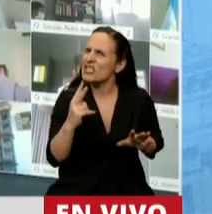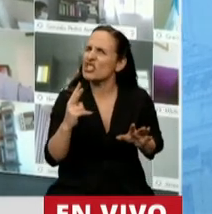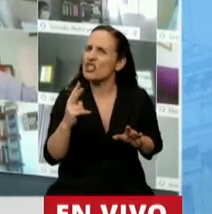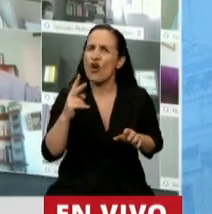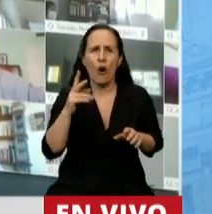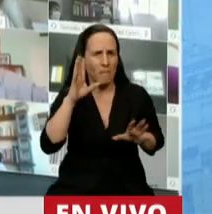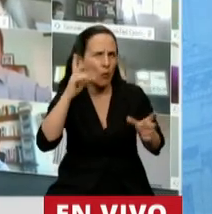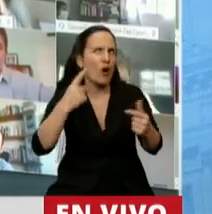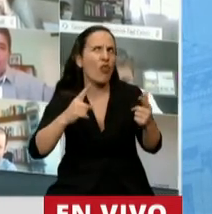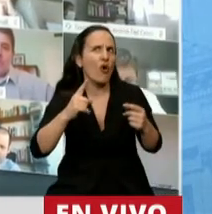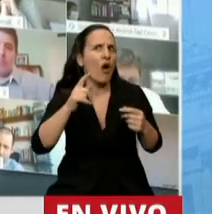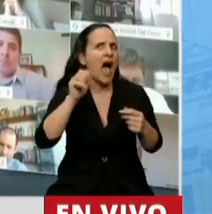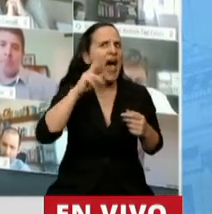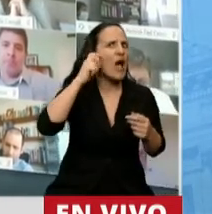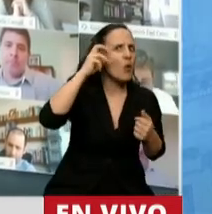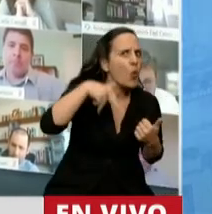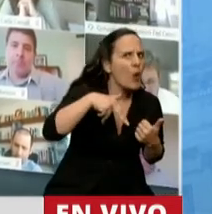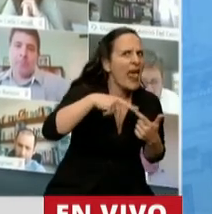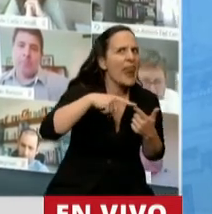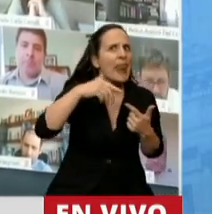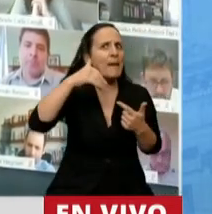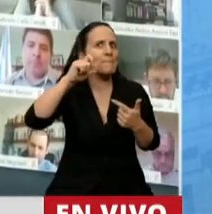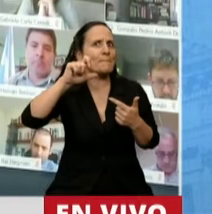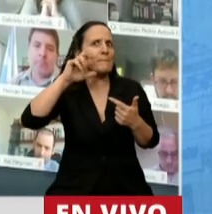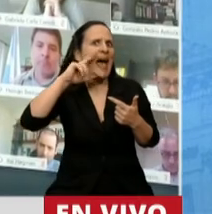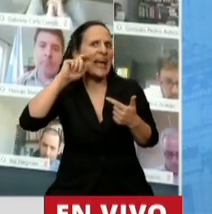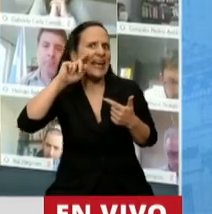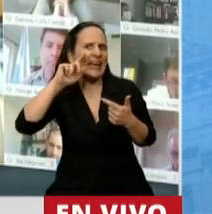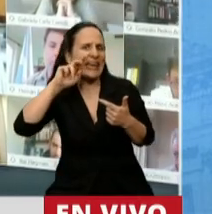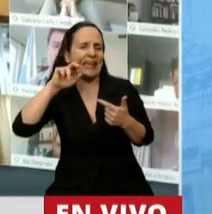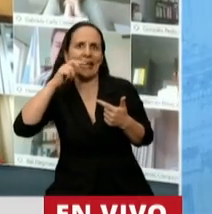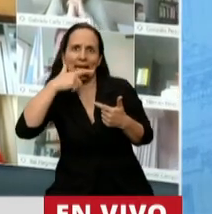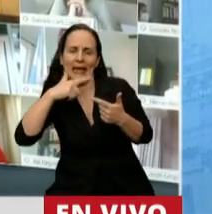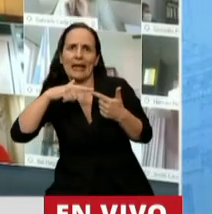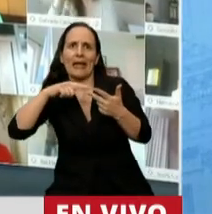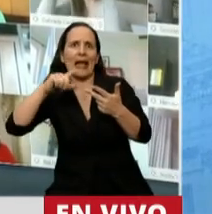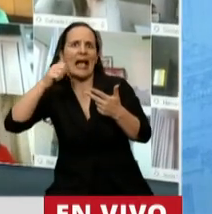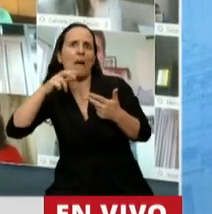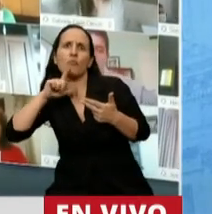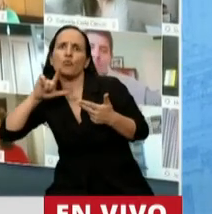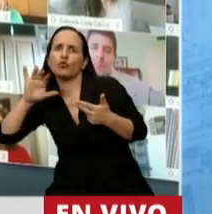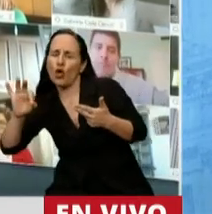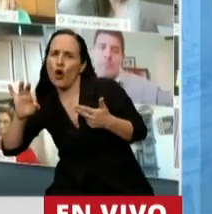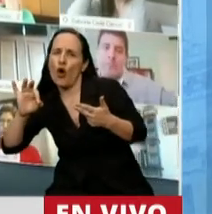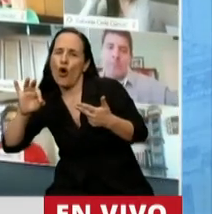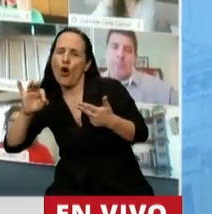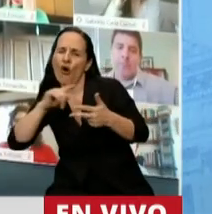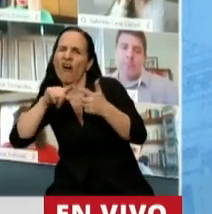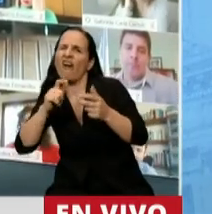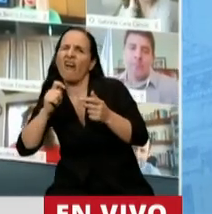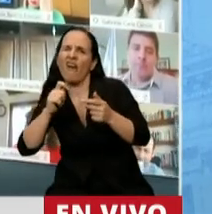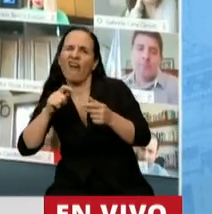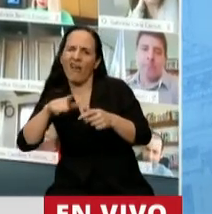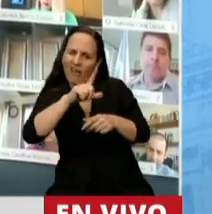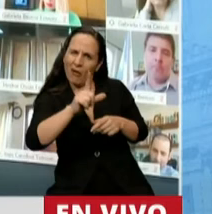los Aranguren, los Macri, los Caputo, todos los que evadieron, los que fugaron, los que se robaron el